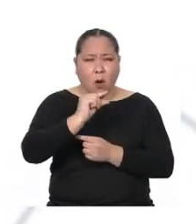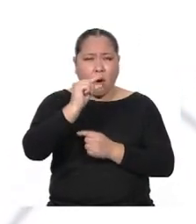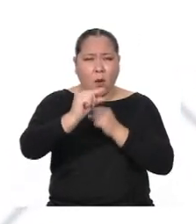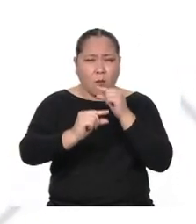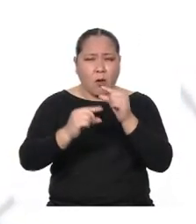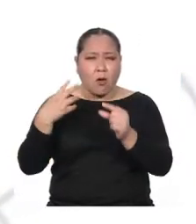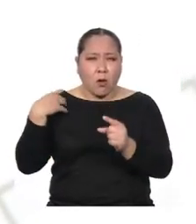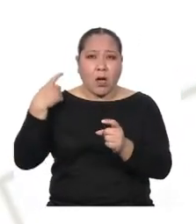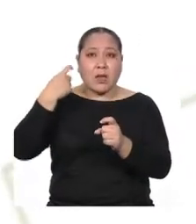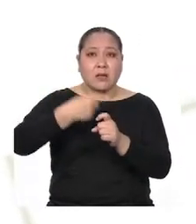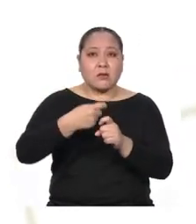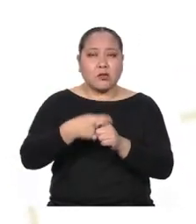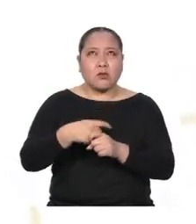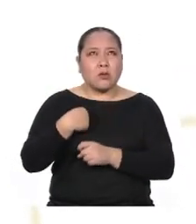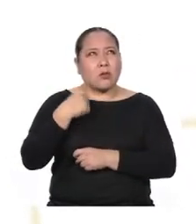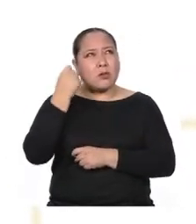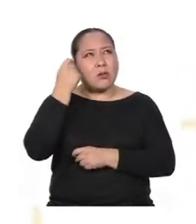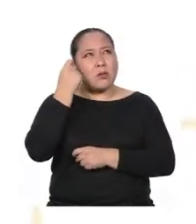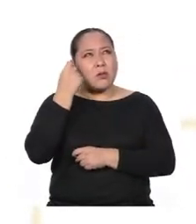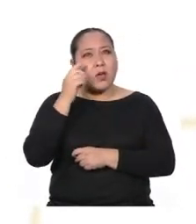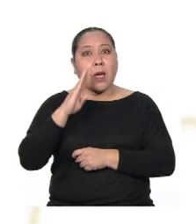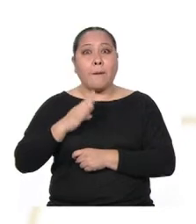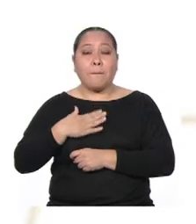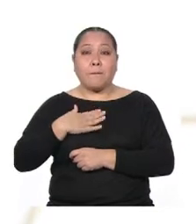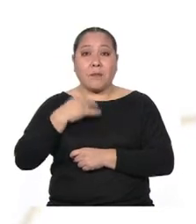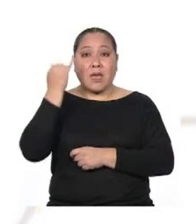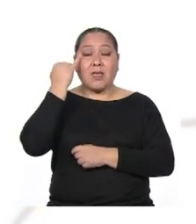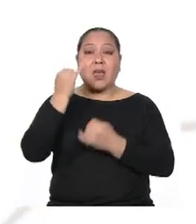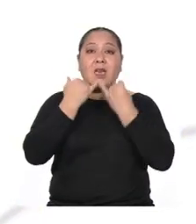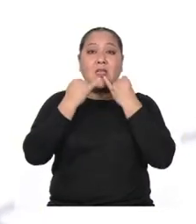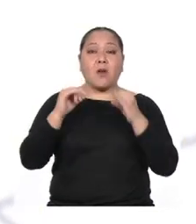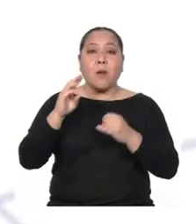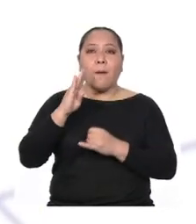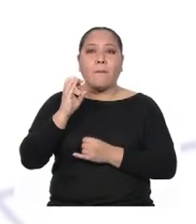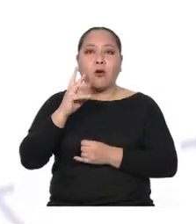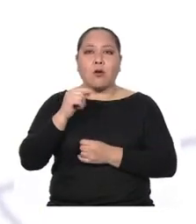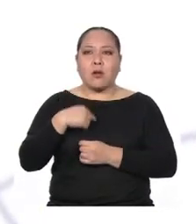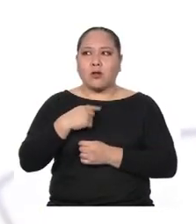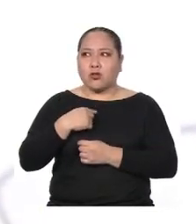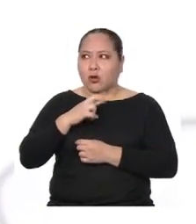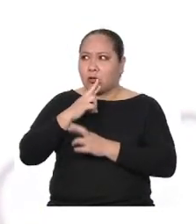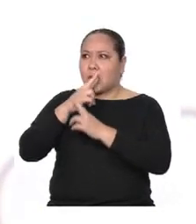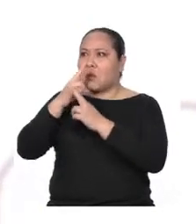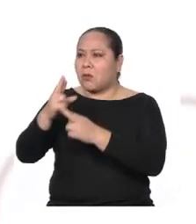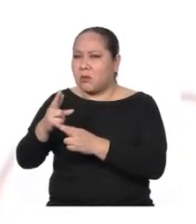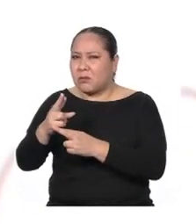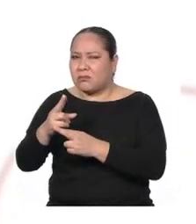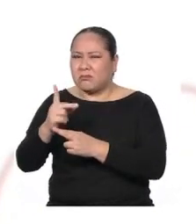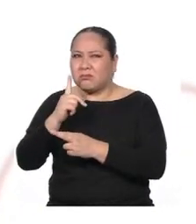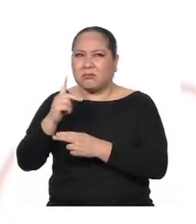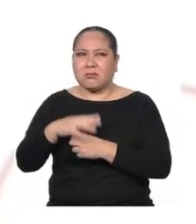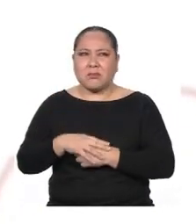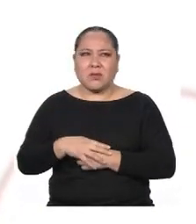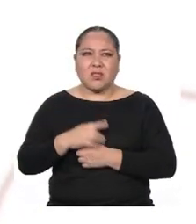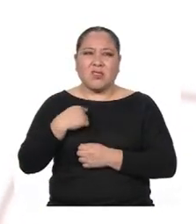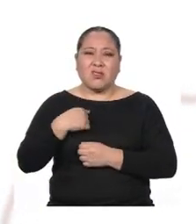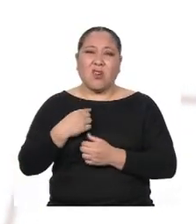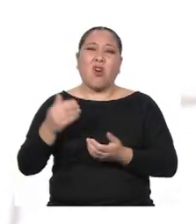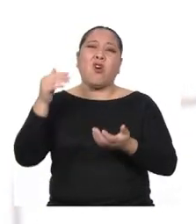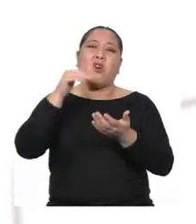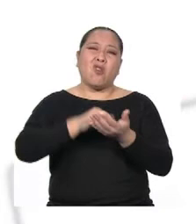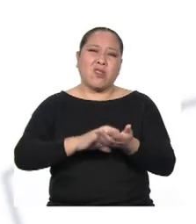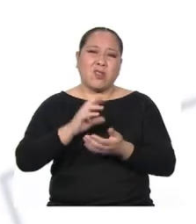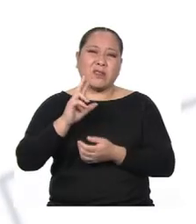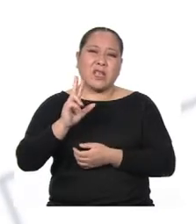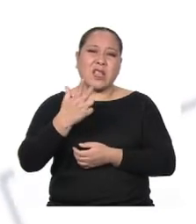traducía desde la lógica Bora Y entonces lo que contestaba no tenía sentido Repetí el tercer grado de